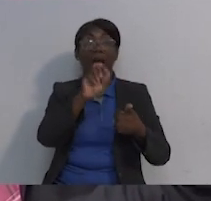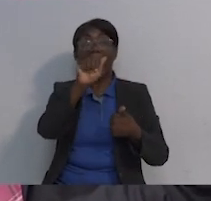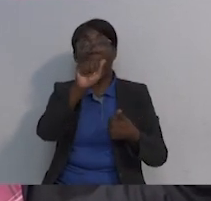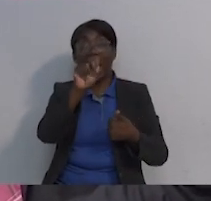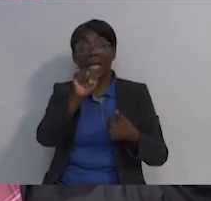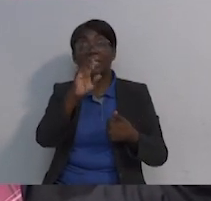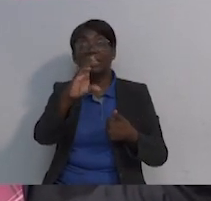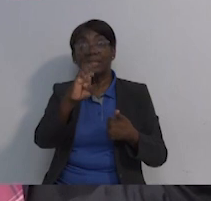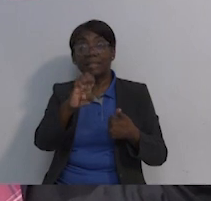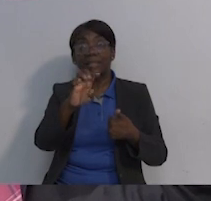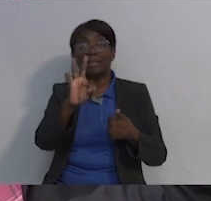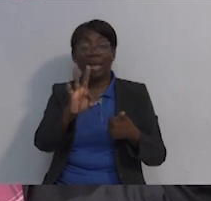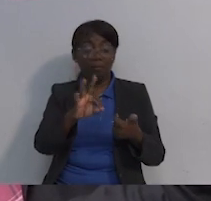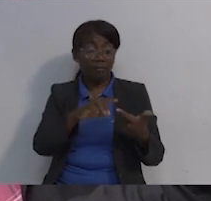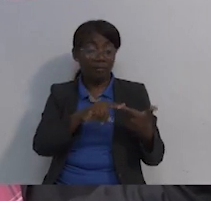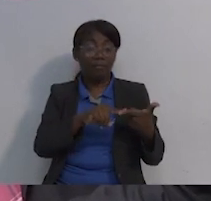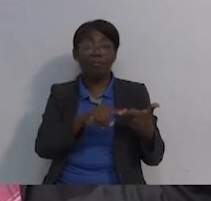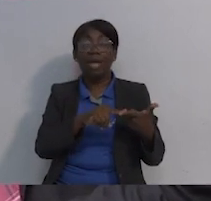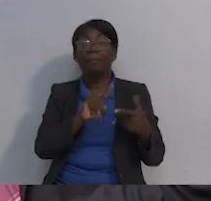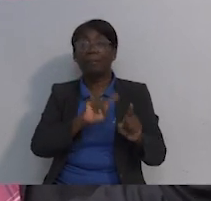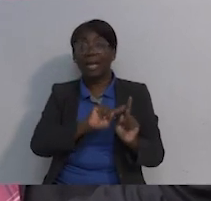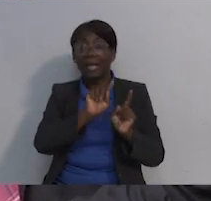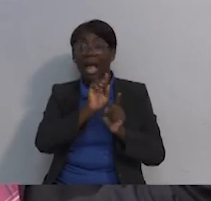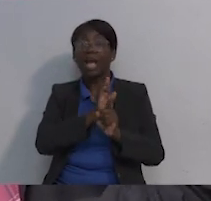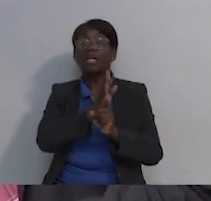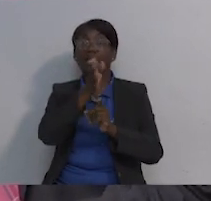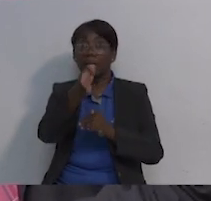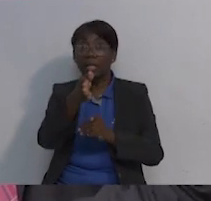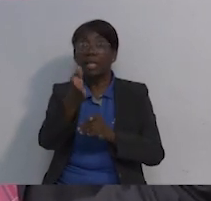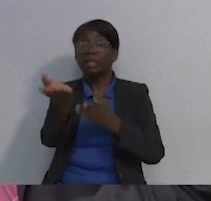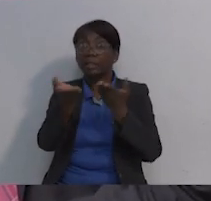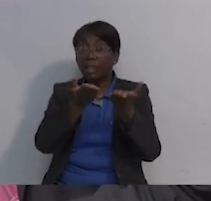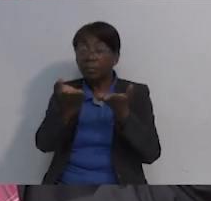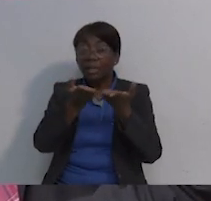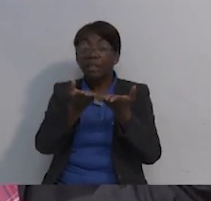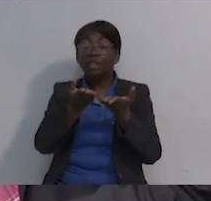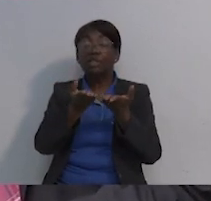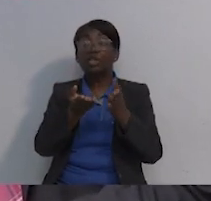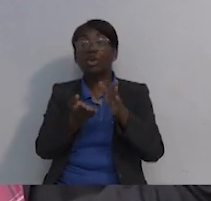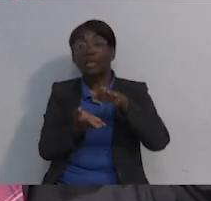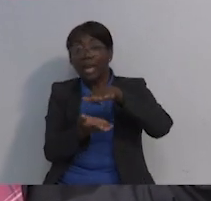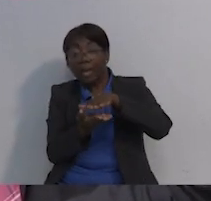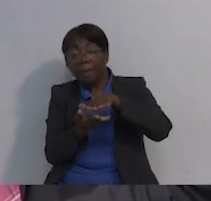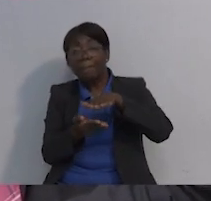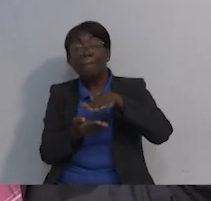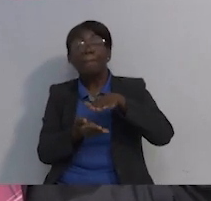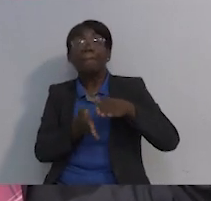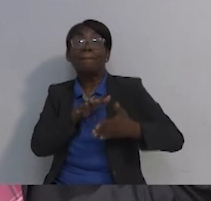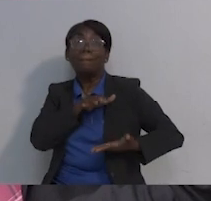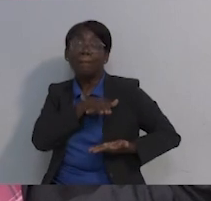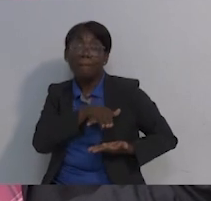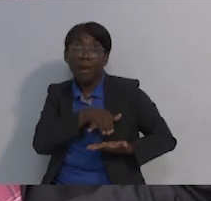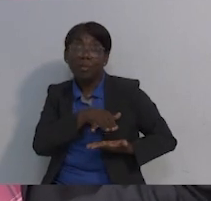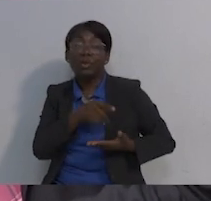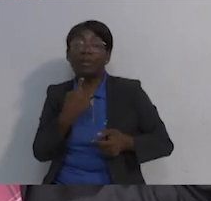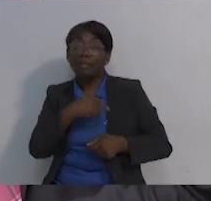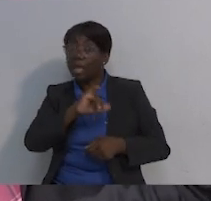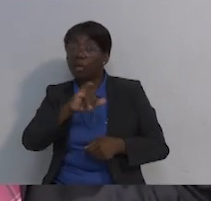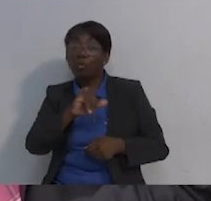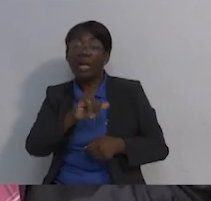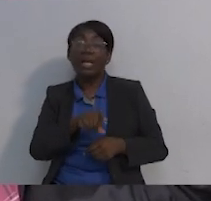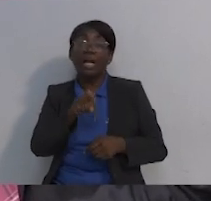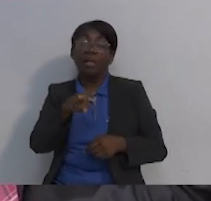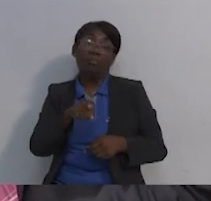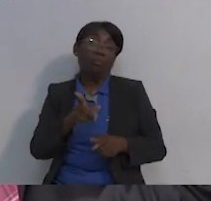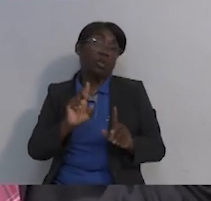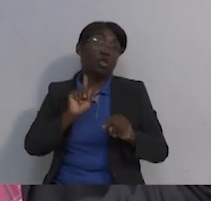que también tienen servicios de mamografía y demás, pues para ir y recurrir. Generalmente estos servicios, pues no son muy costosos y la mayoría de la gente,